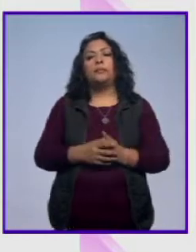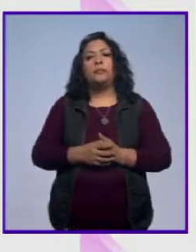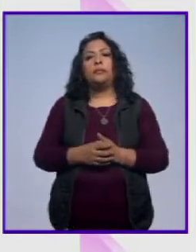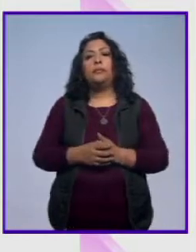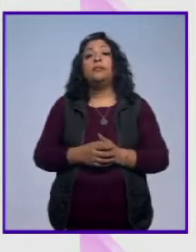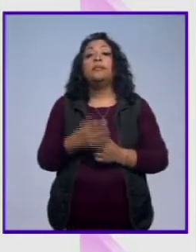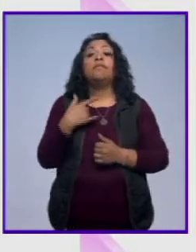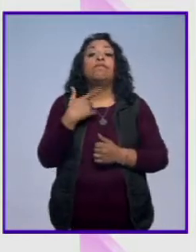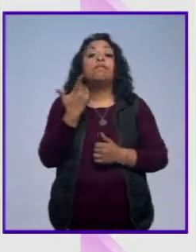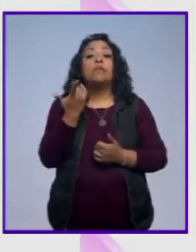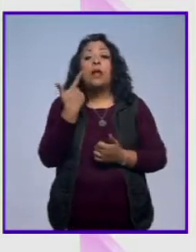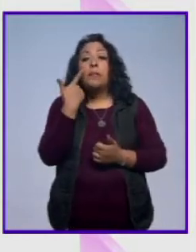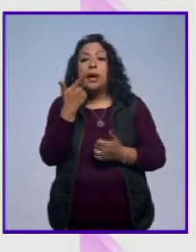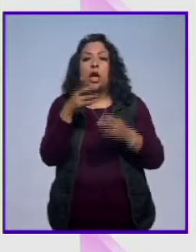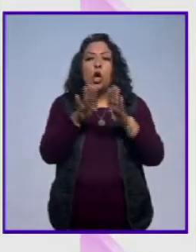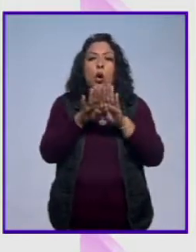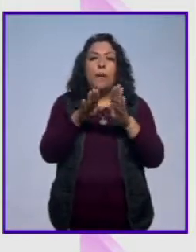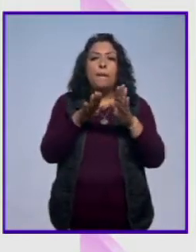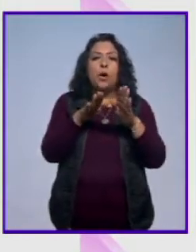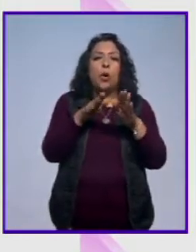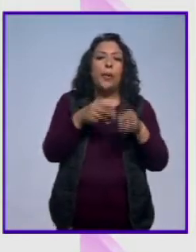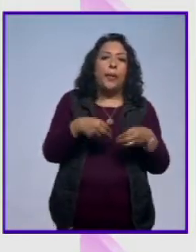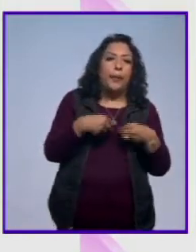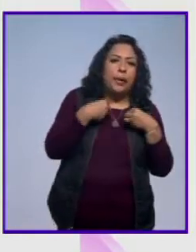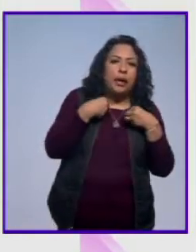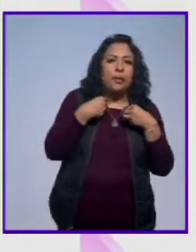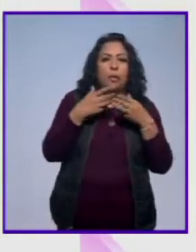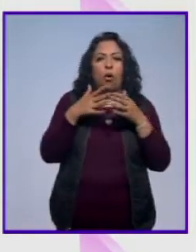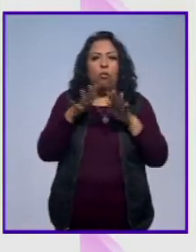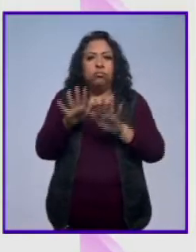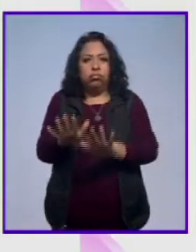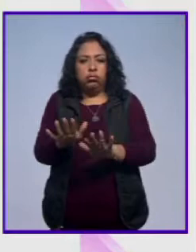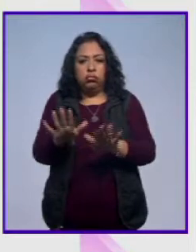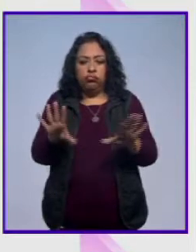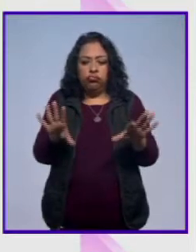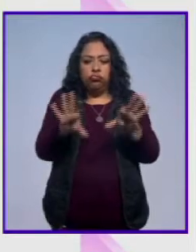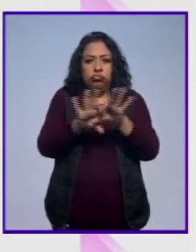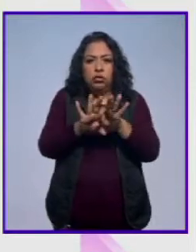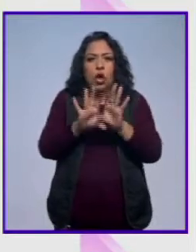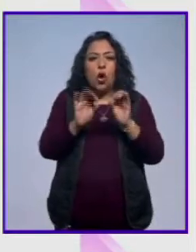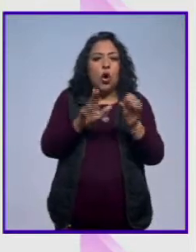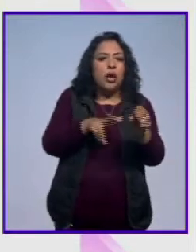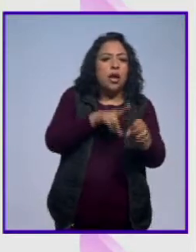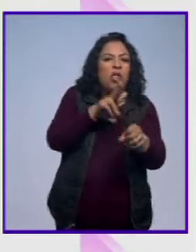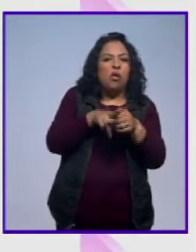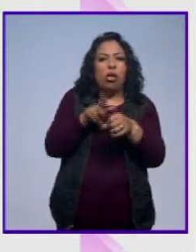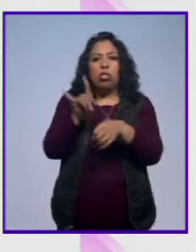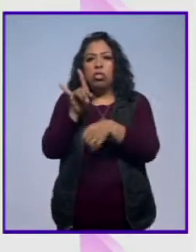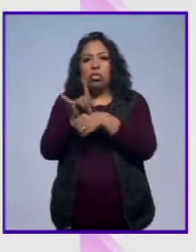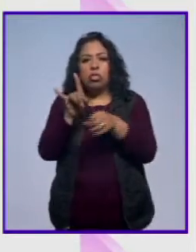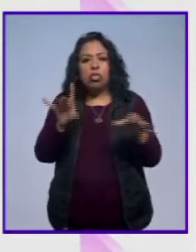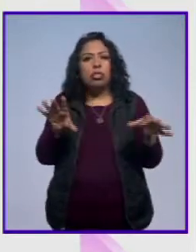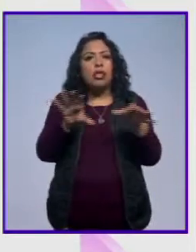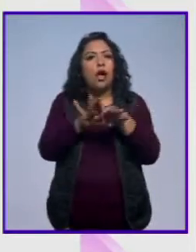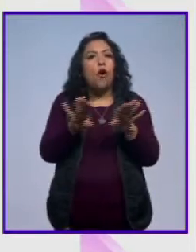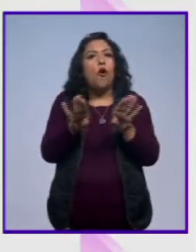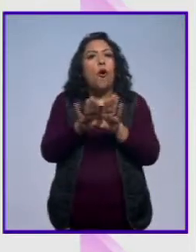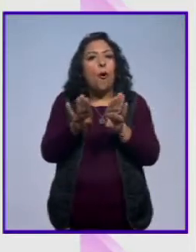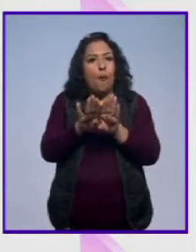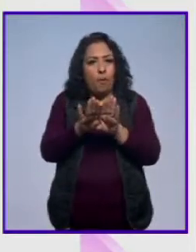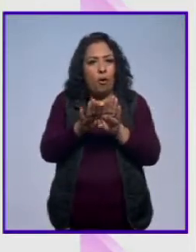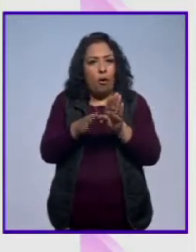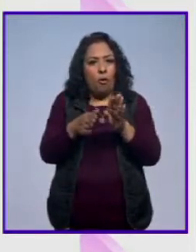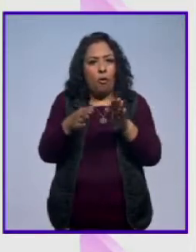en explorar esos límites entre lo vivo y lo inanimado o entre lo natural y lo artificial y